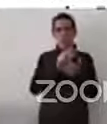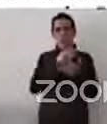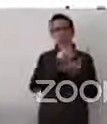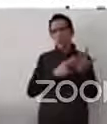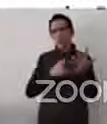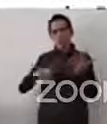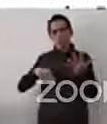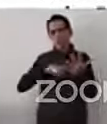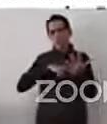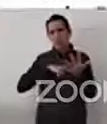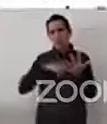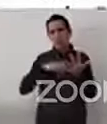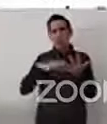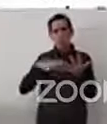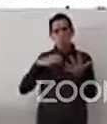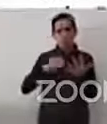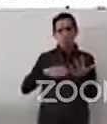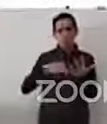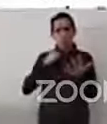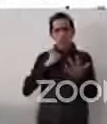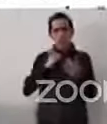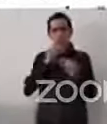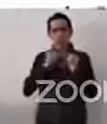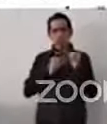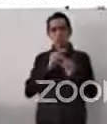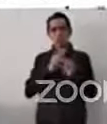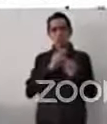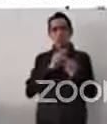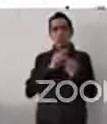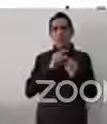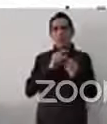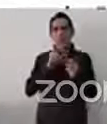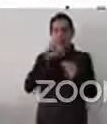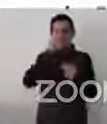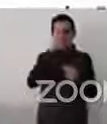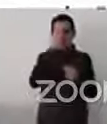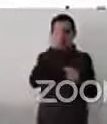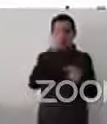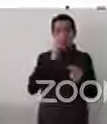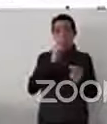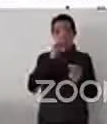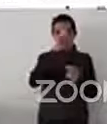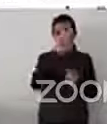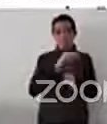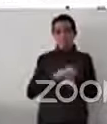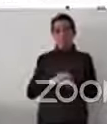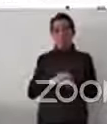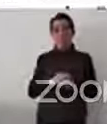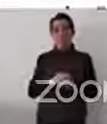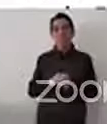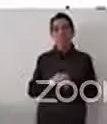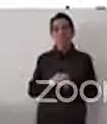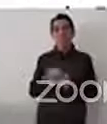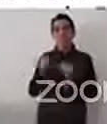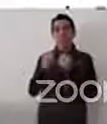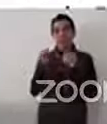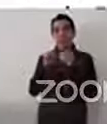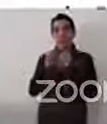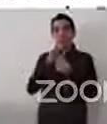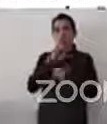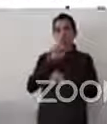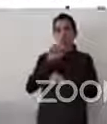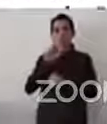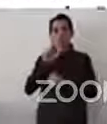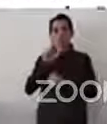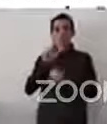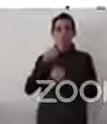tiene un grupo mixto que tiene sociedad civil y gobiernos para analizar la implementación del plan